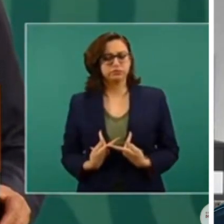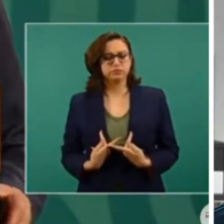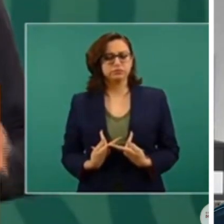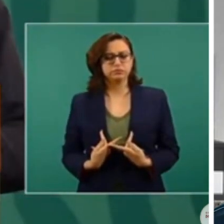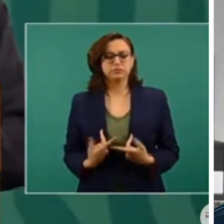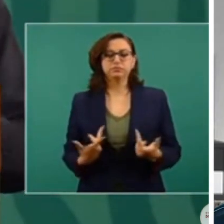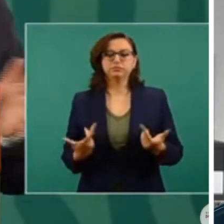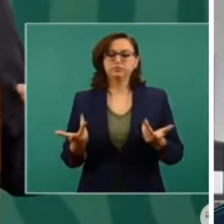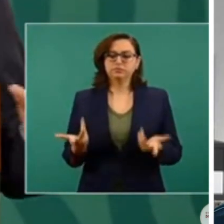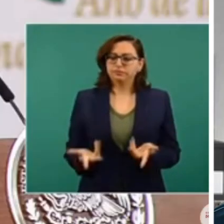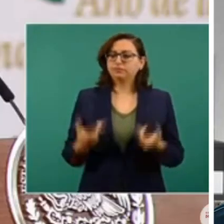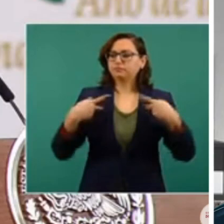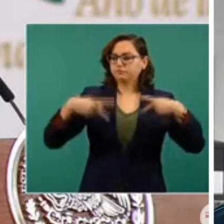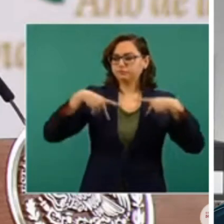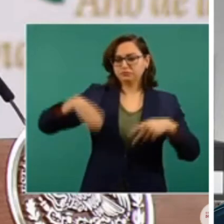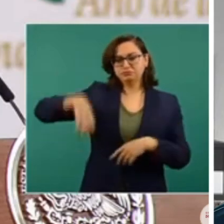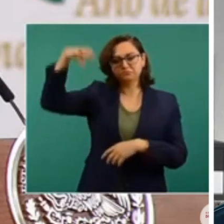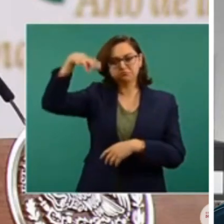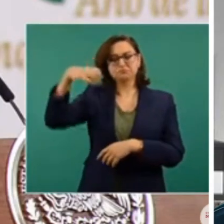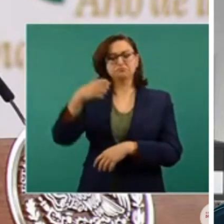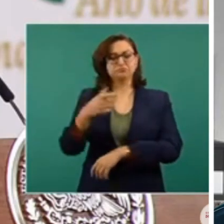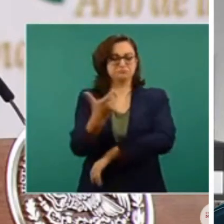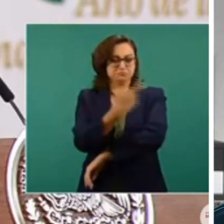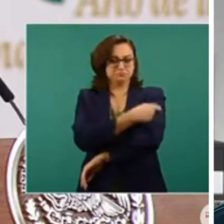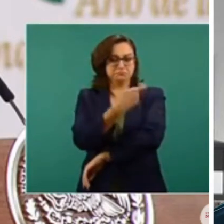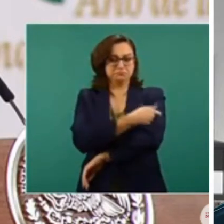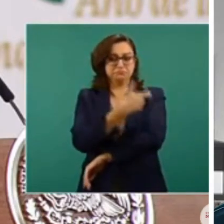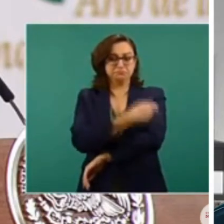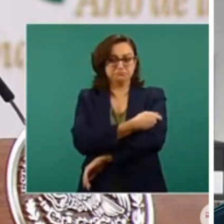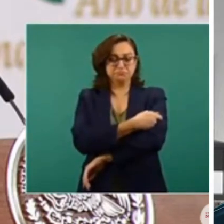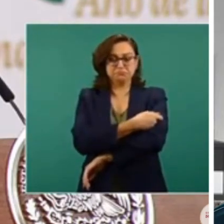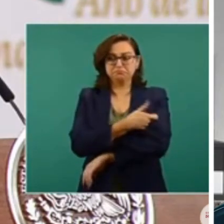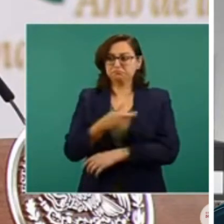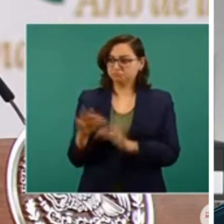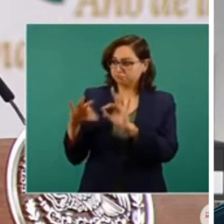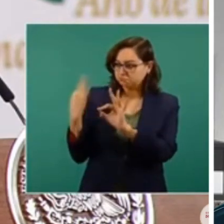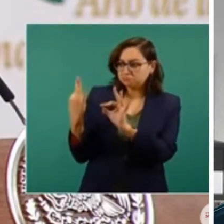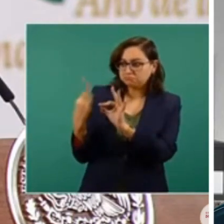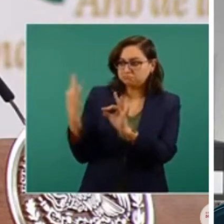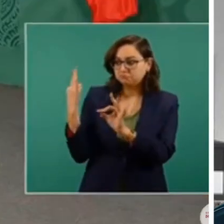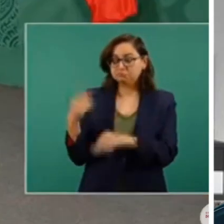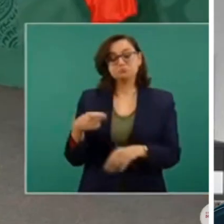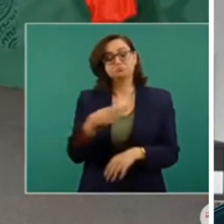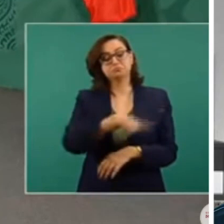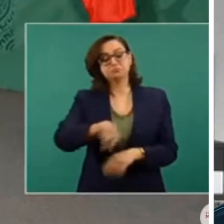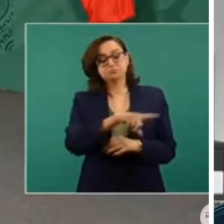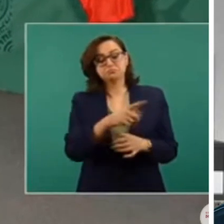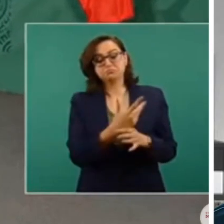si vacunamos a los adultos mayores según los expertos, los médicos,